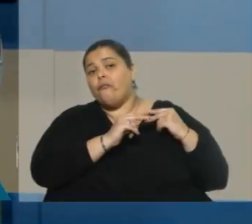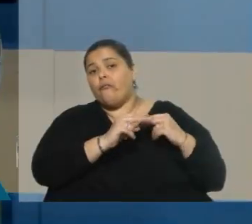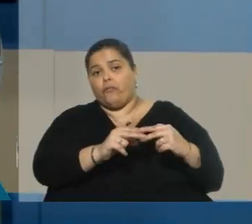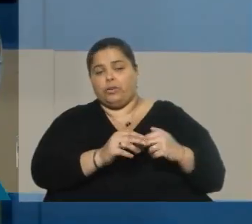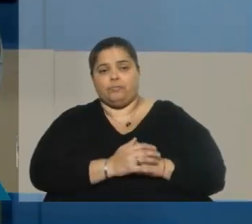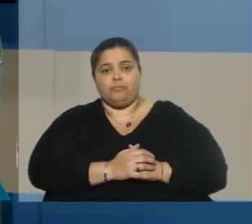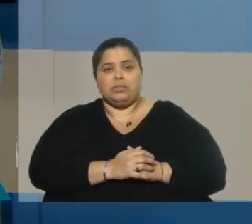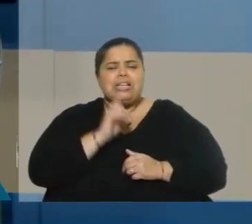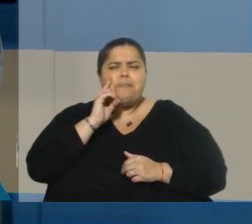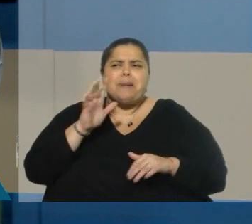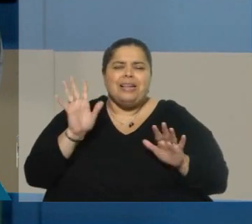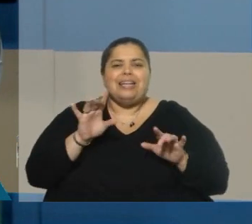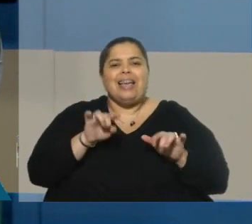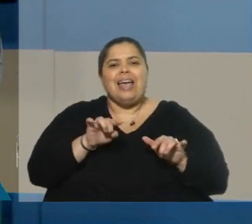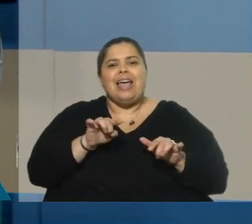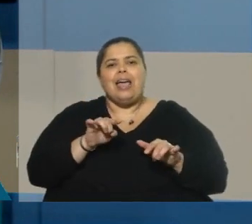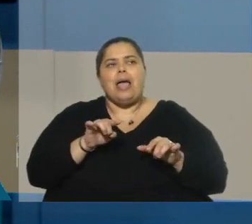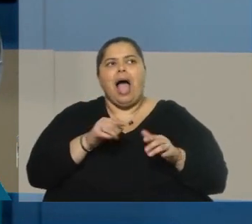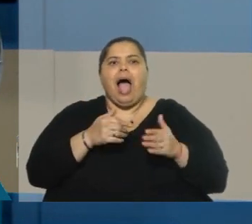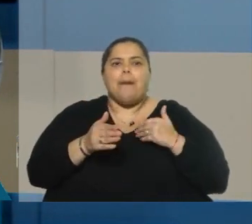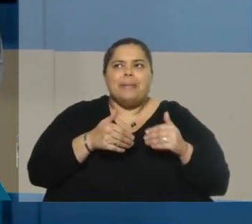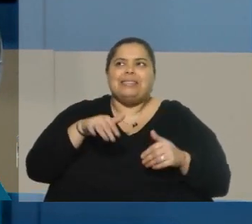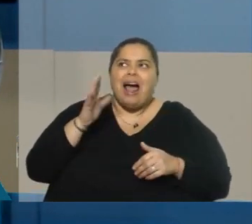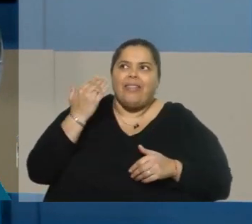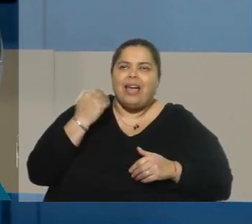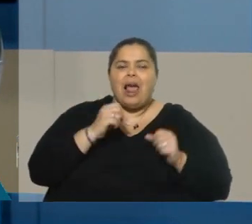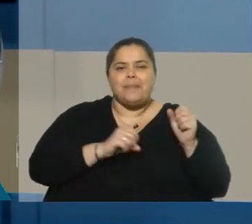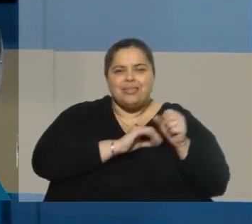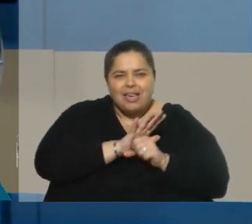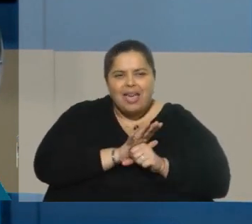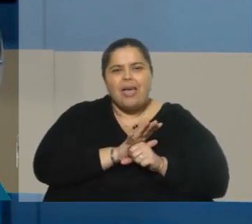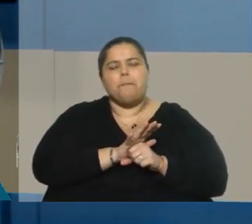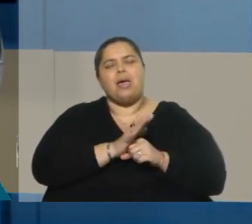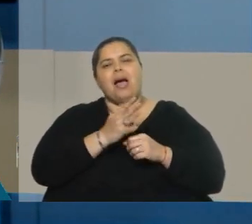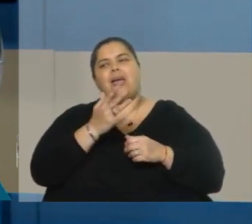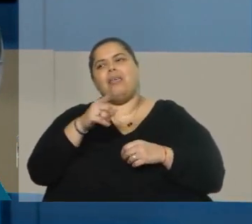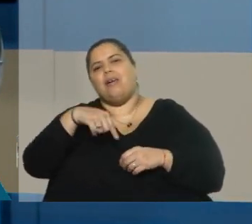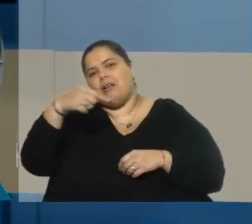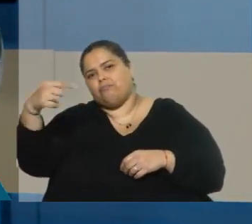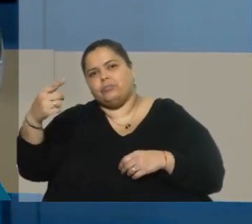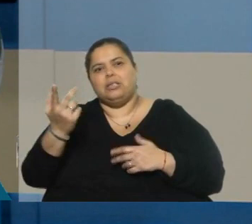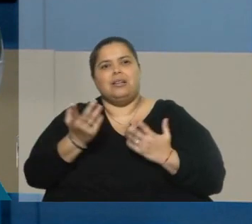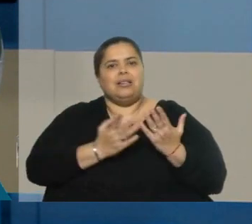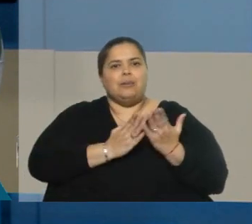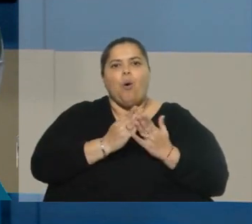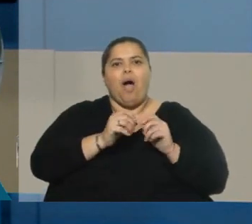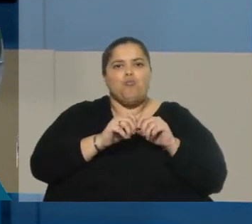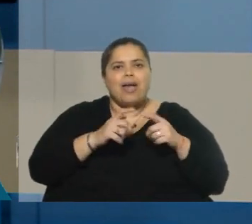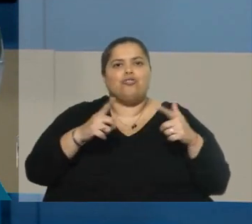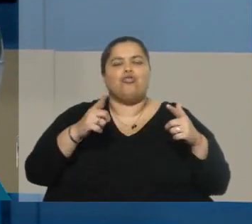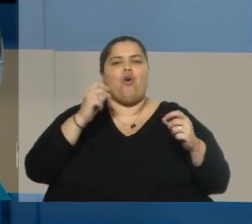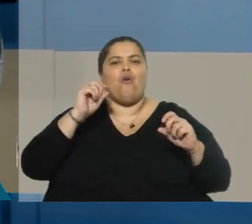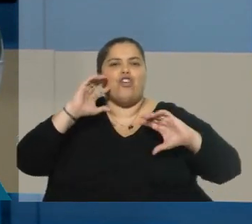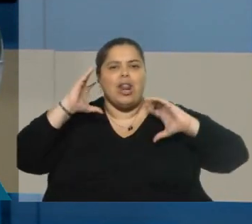Yo diría que a pesar de todo, a pesar de la pandemia y a pesar de todas las circunstancias, que bueno que asistimos a diario desde el punto de vista del incremento de las violencias